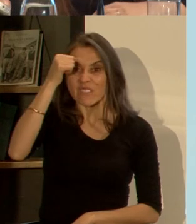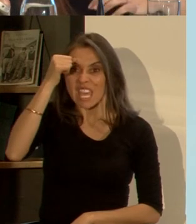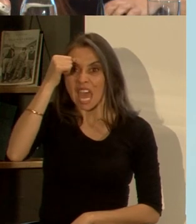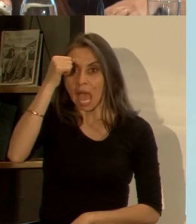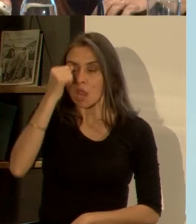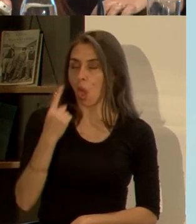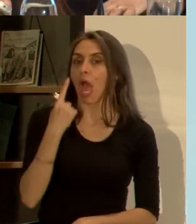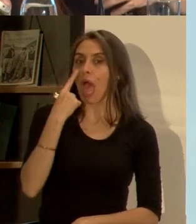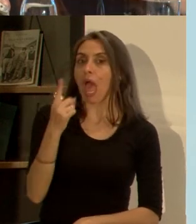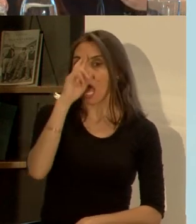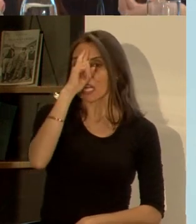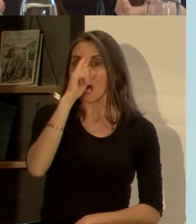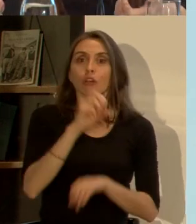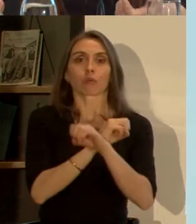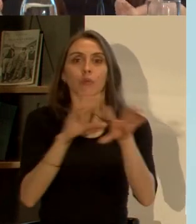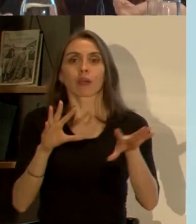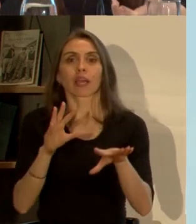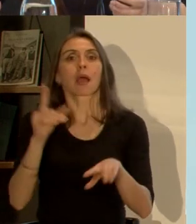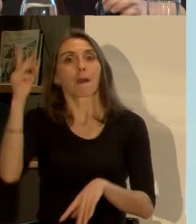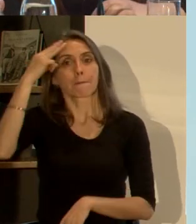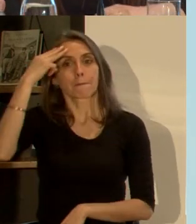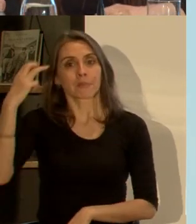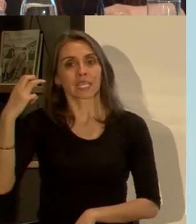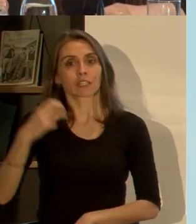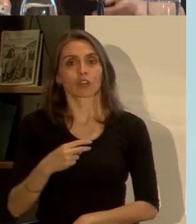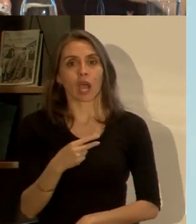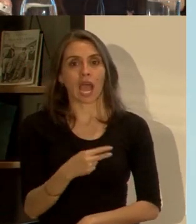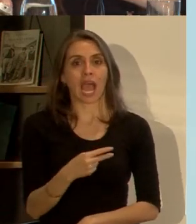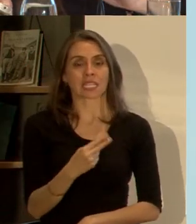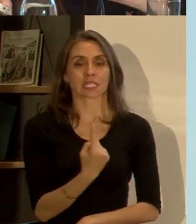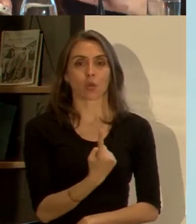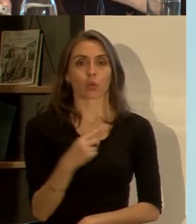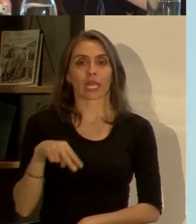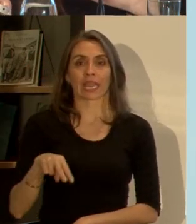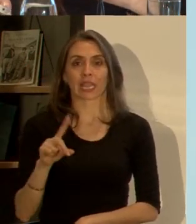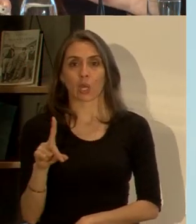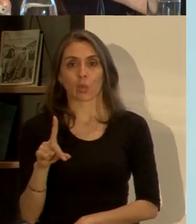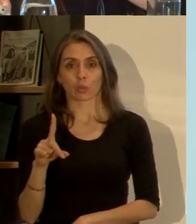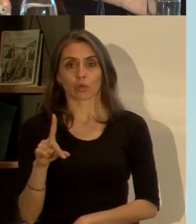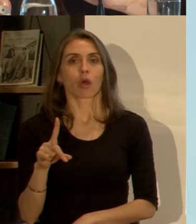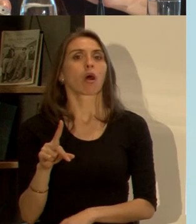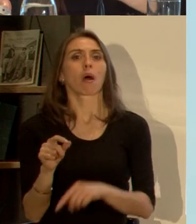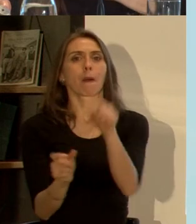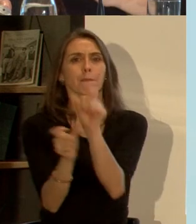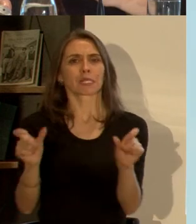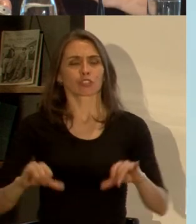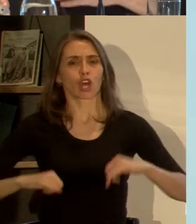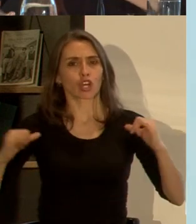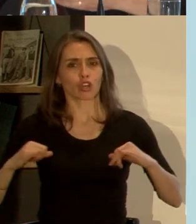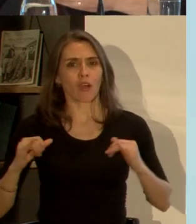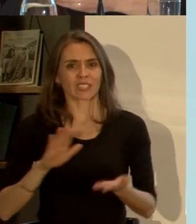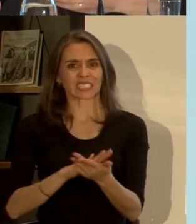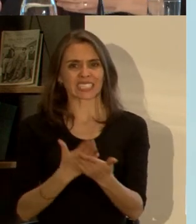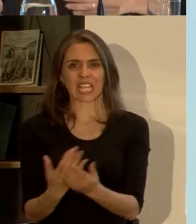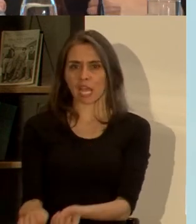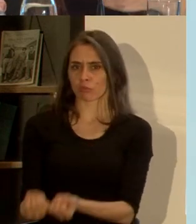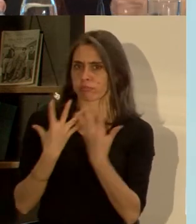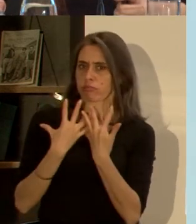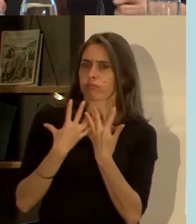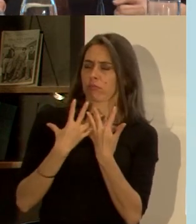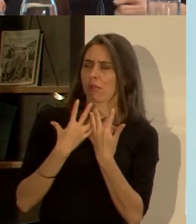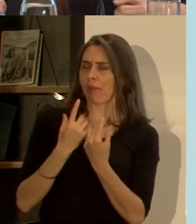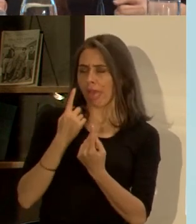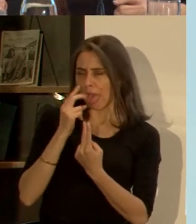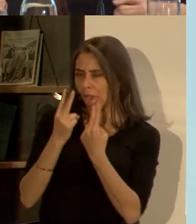o si tengo un brote de influenza como ocurrió en México con el H1N1 que se estaba dando en una población joven y sana eso es raro